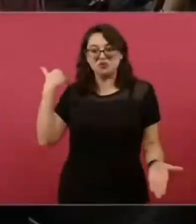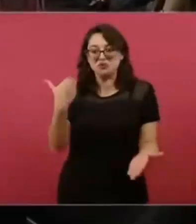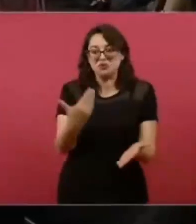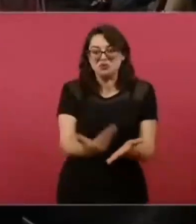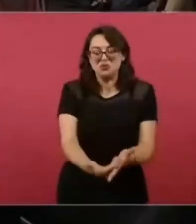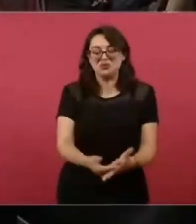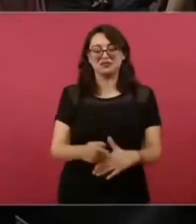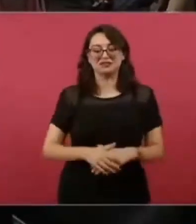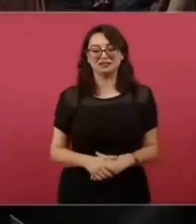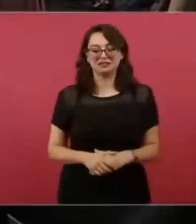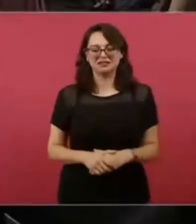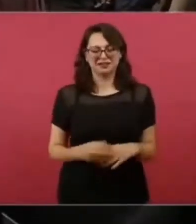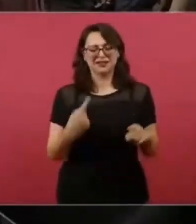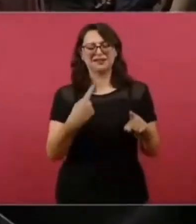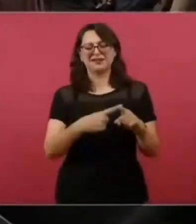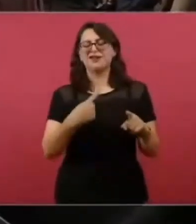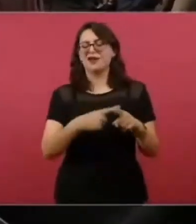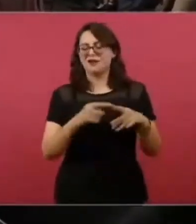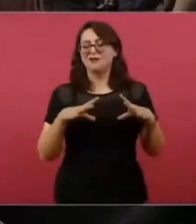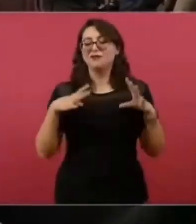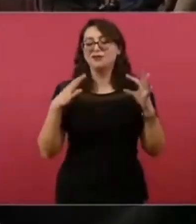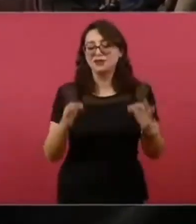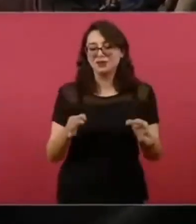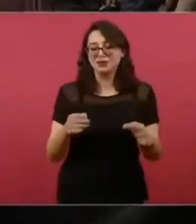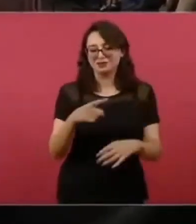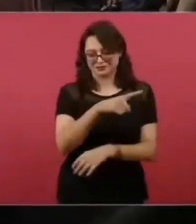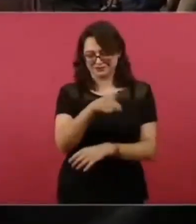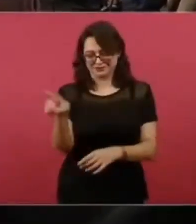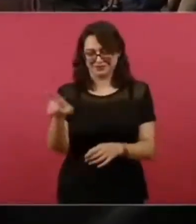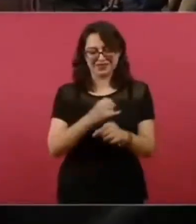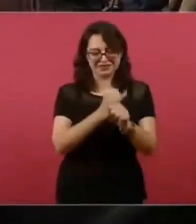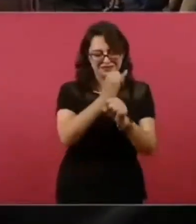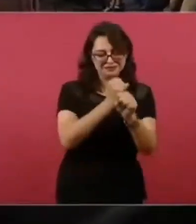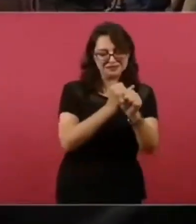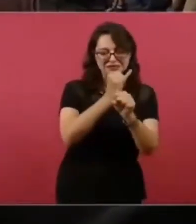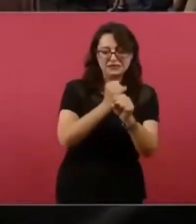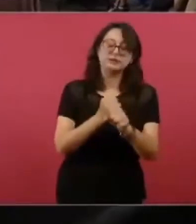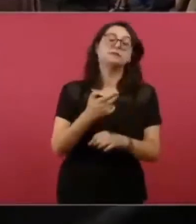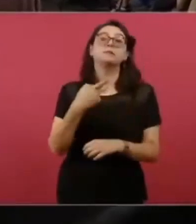Pero los dos partidos, tanto el PRI como el PAN,